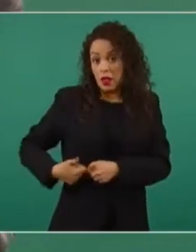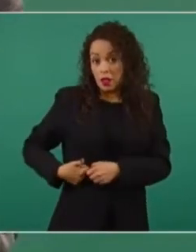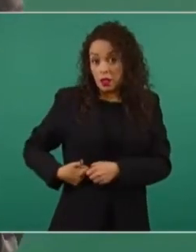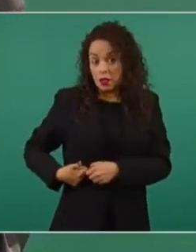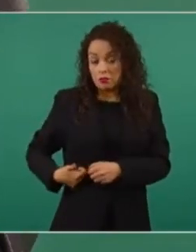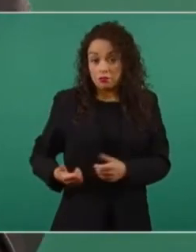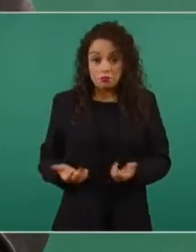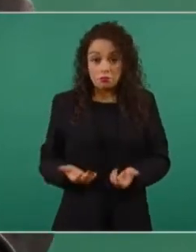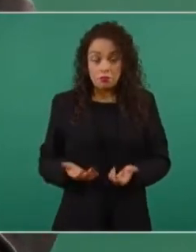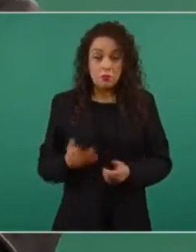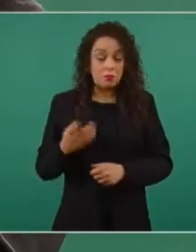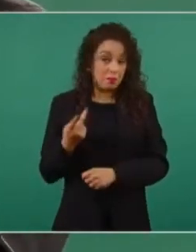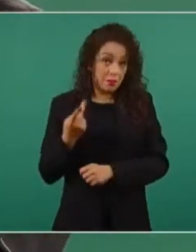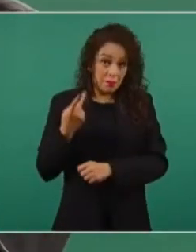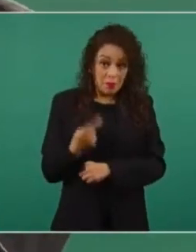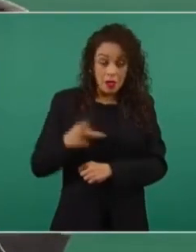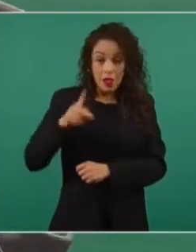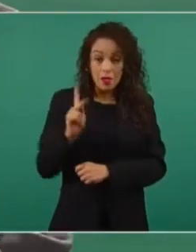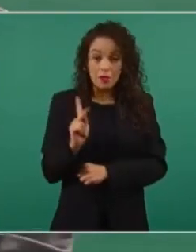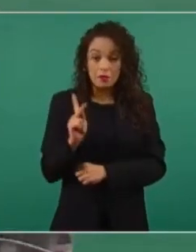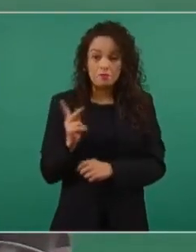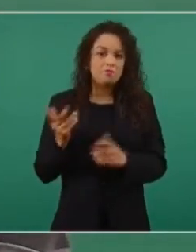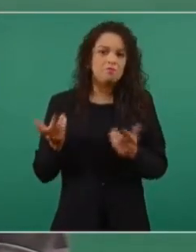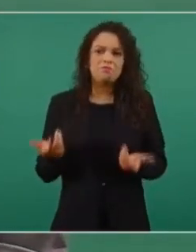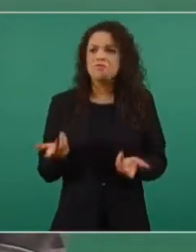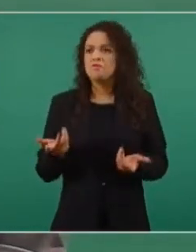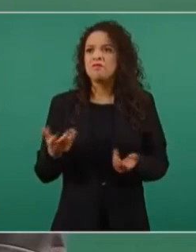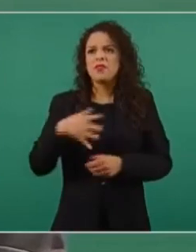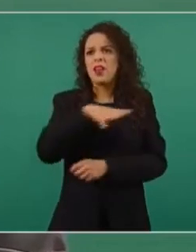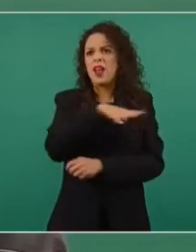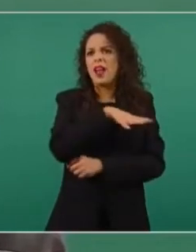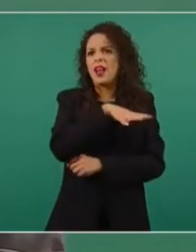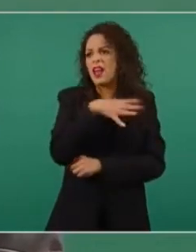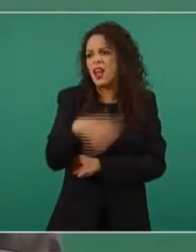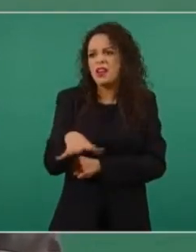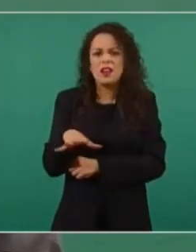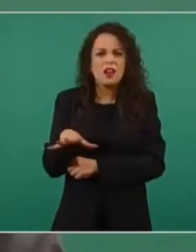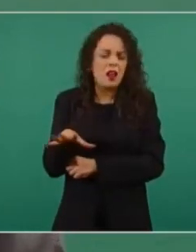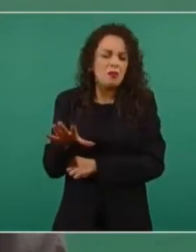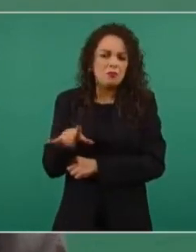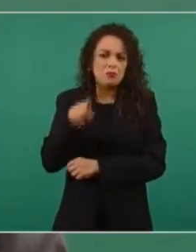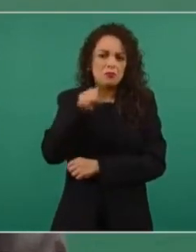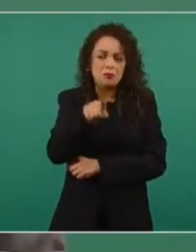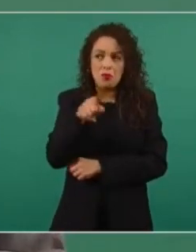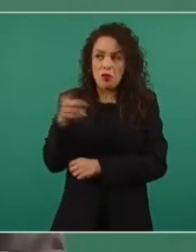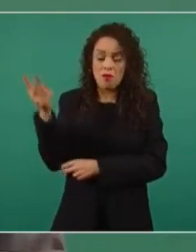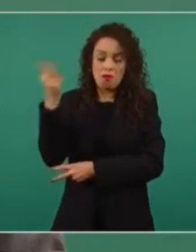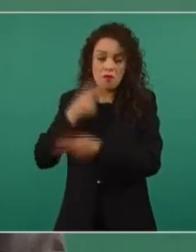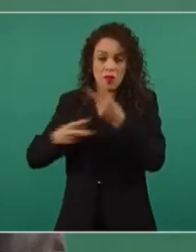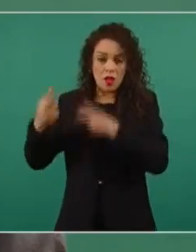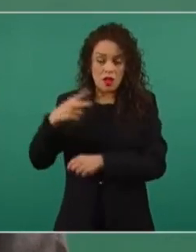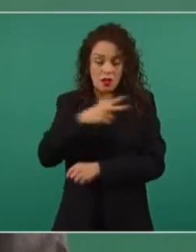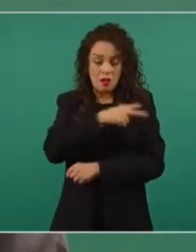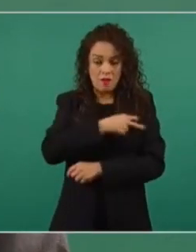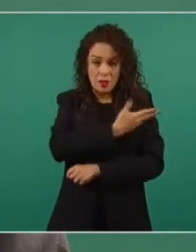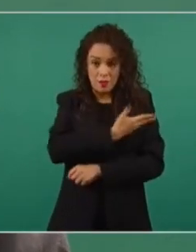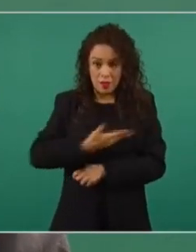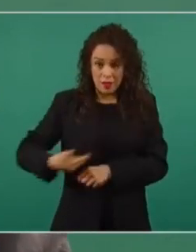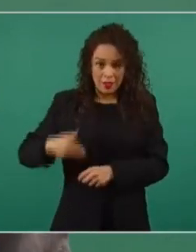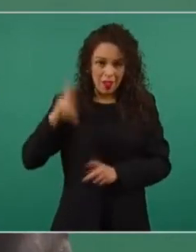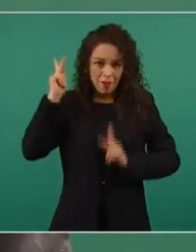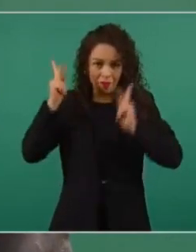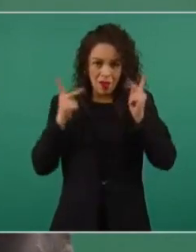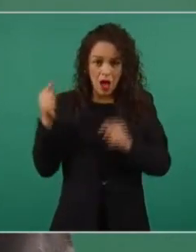Pero, en general, la visita de la vicepresidenta